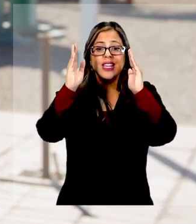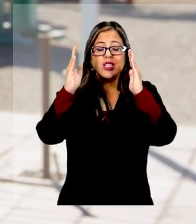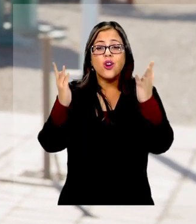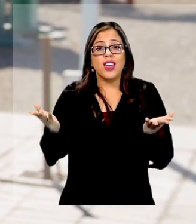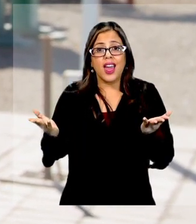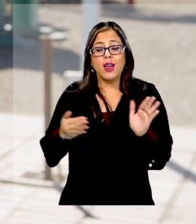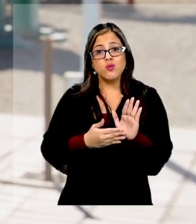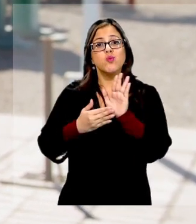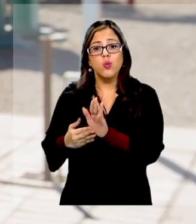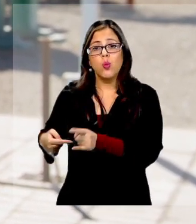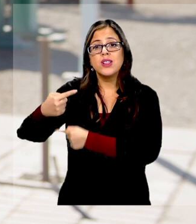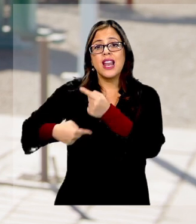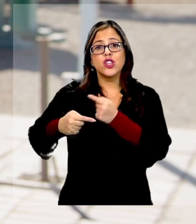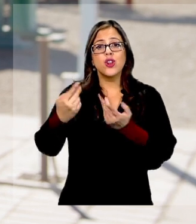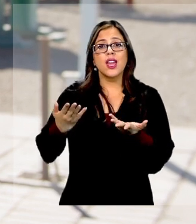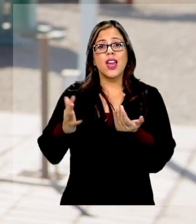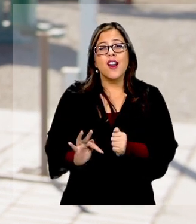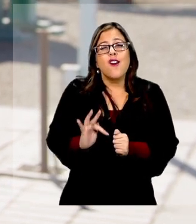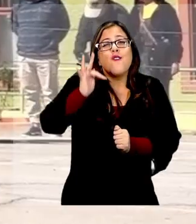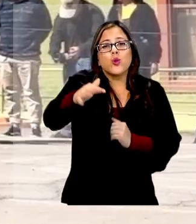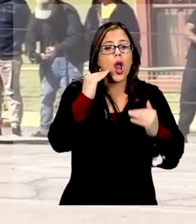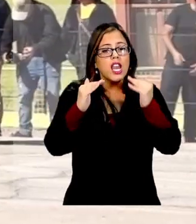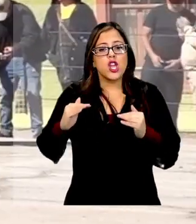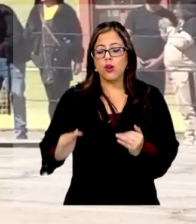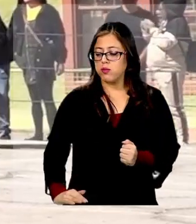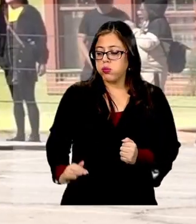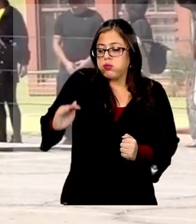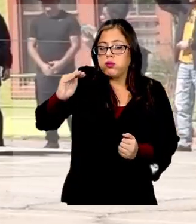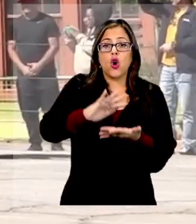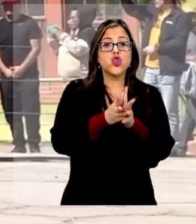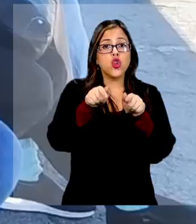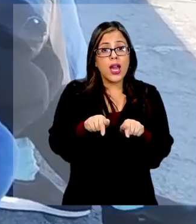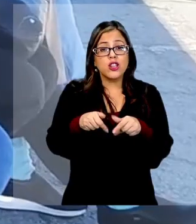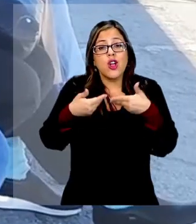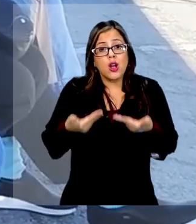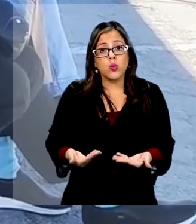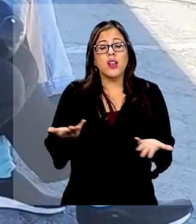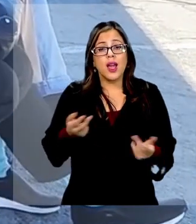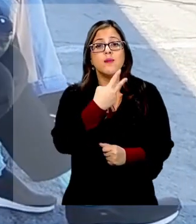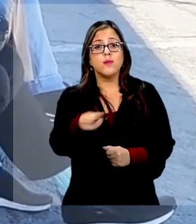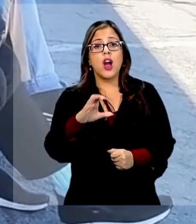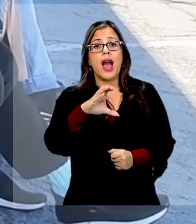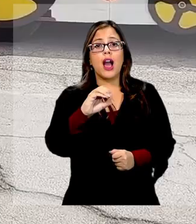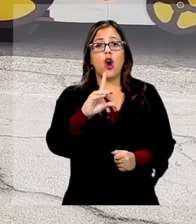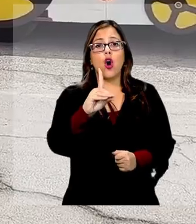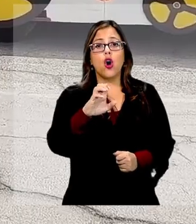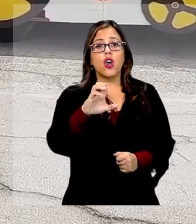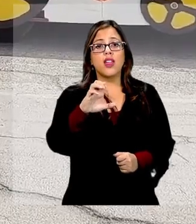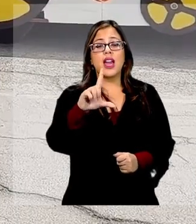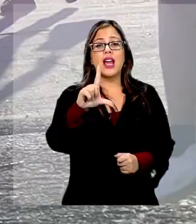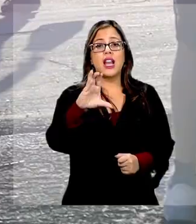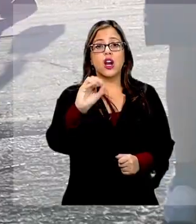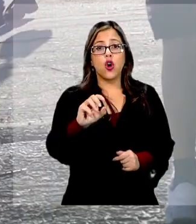cuente la historia a las futuras generaciones. Todos estos bienes, en la actualidad, son de propiedad de Codelco y